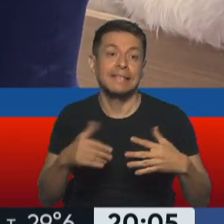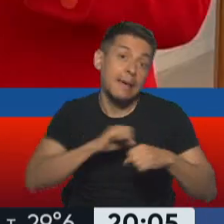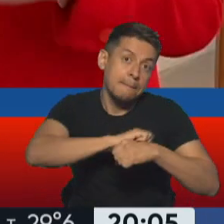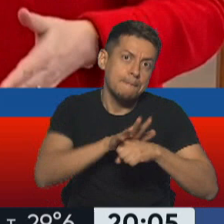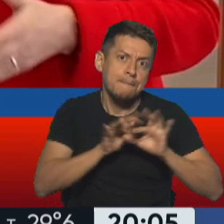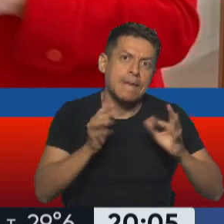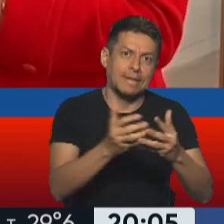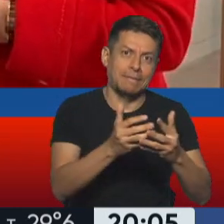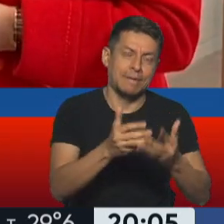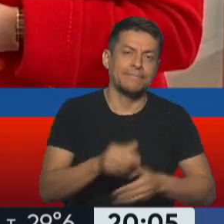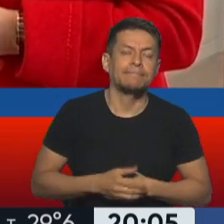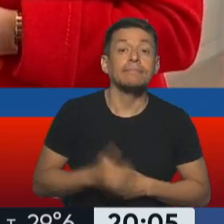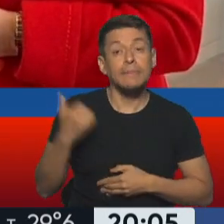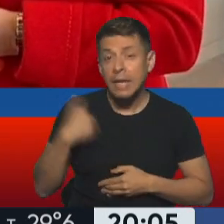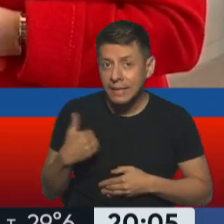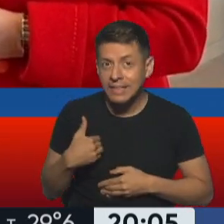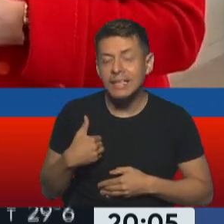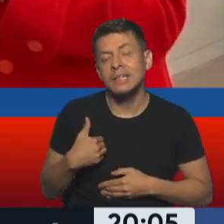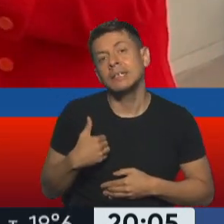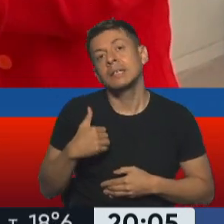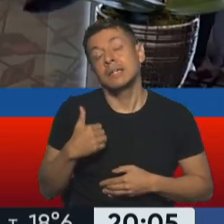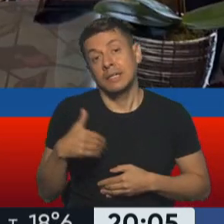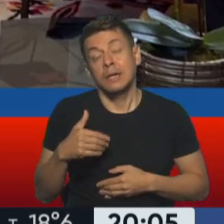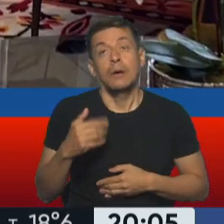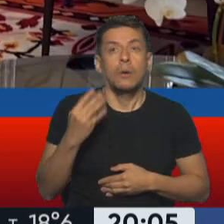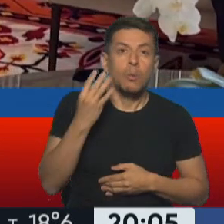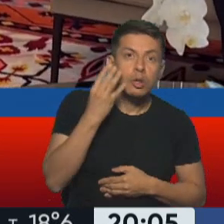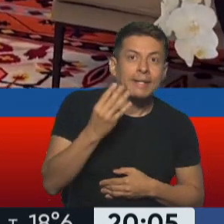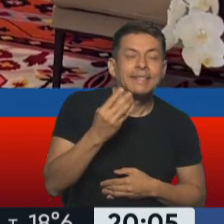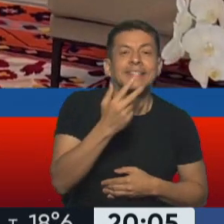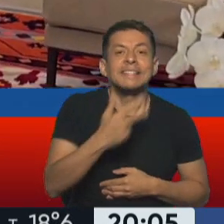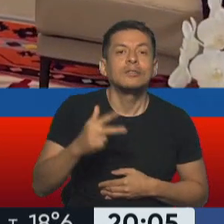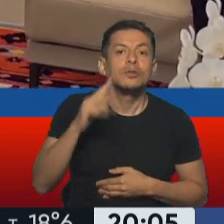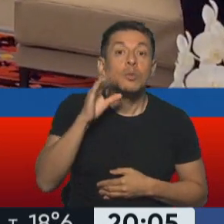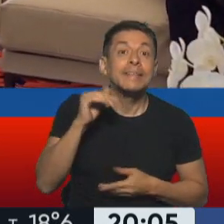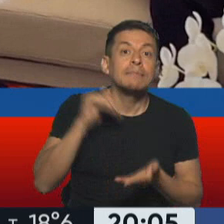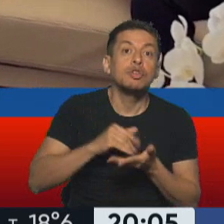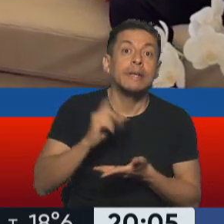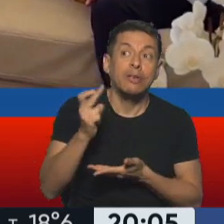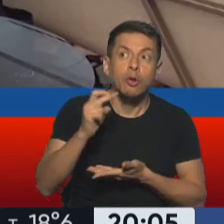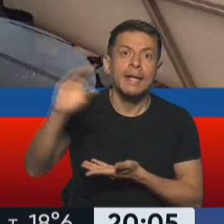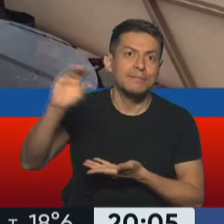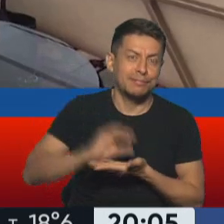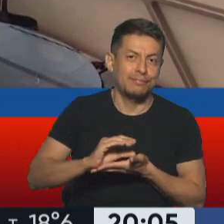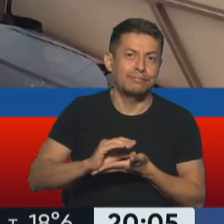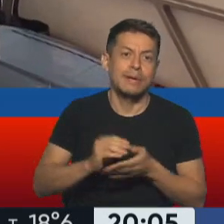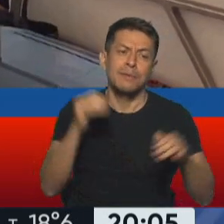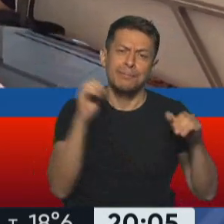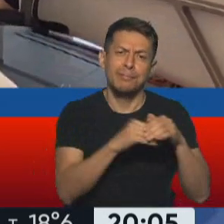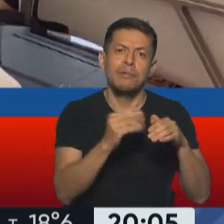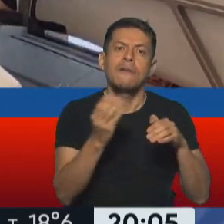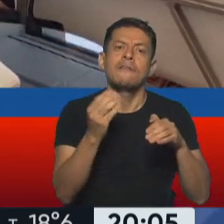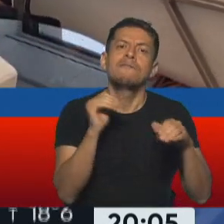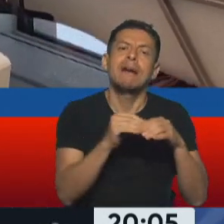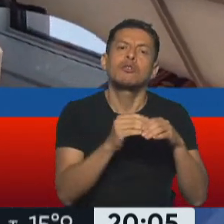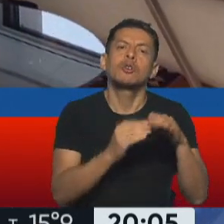en el que estamos y que a la Argentina, entonces, por su cuota le caben 4.350 millones de dólares que van a ir directo a las reservas del Banco Central y a partir de